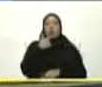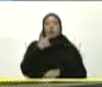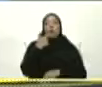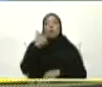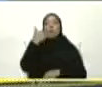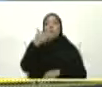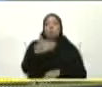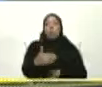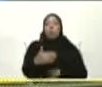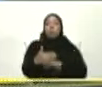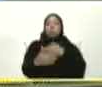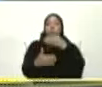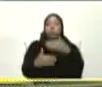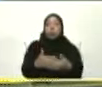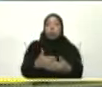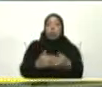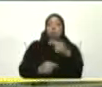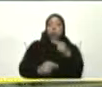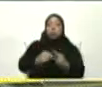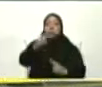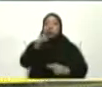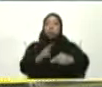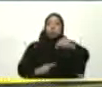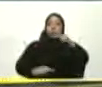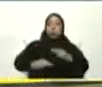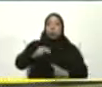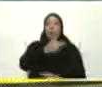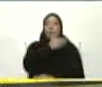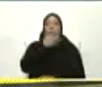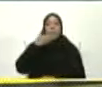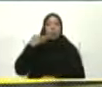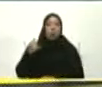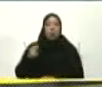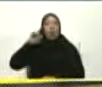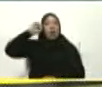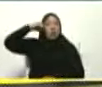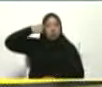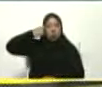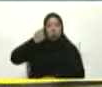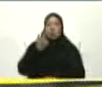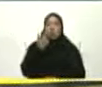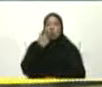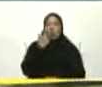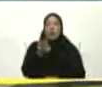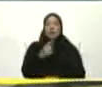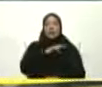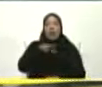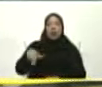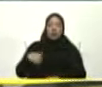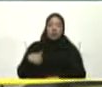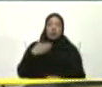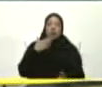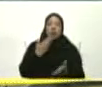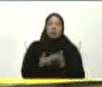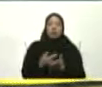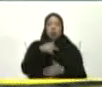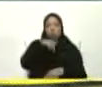paso ¿Cuáles son Los pasos? Vamos a recordarlos A quienes Están viendo Paso a paso